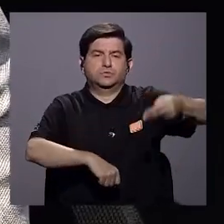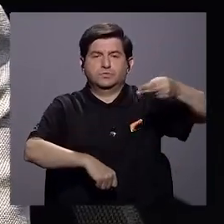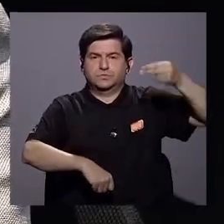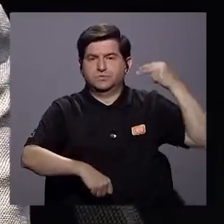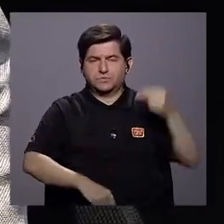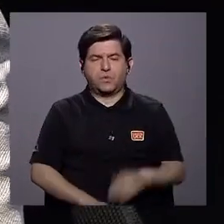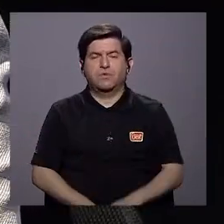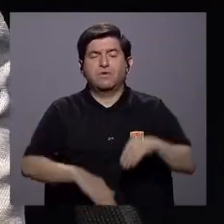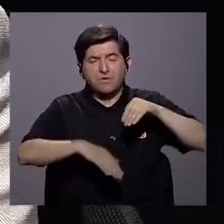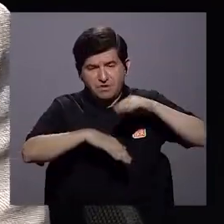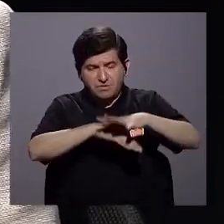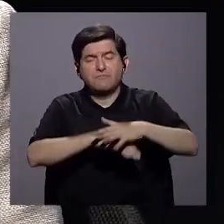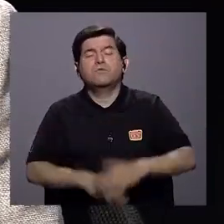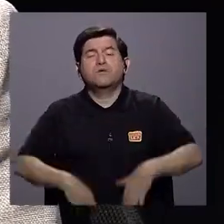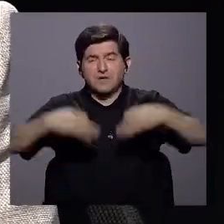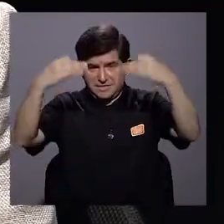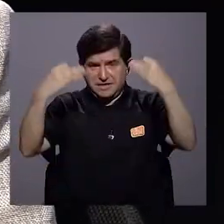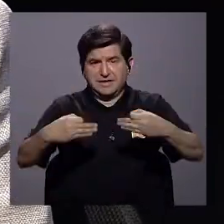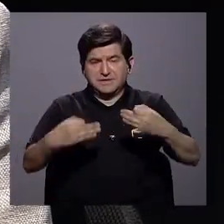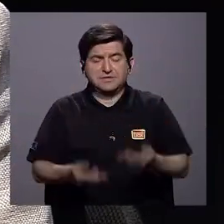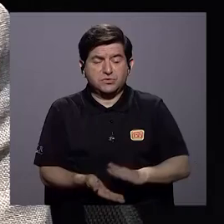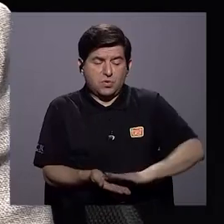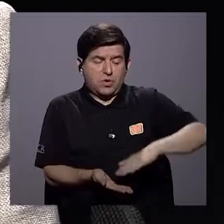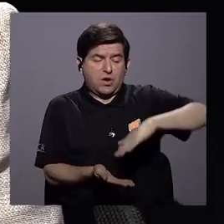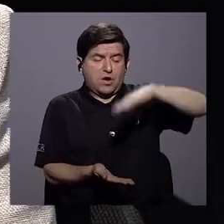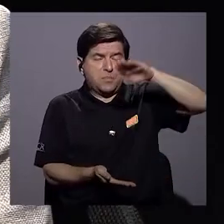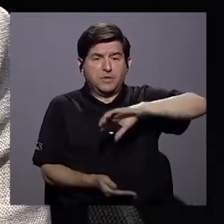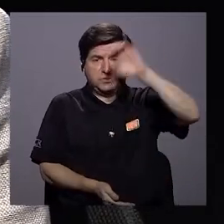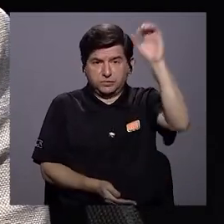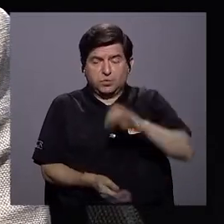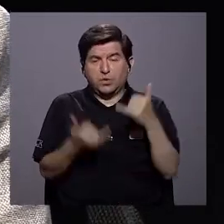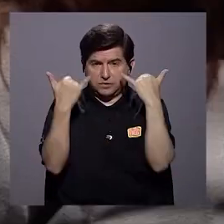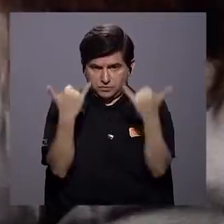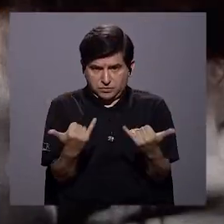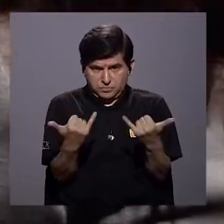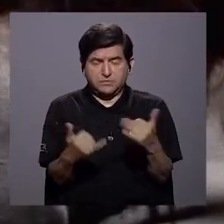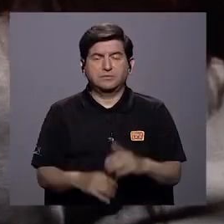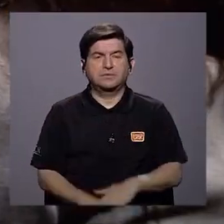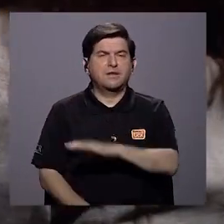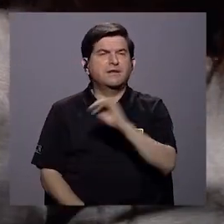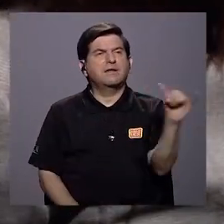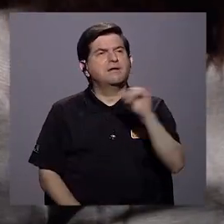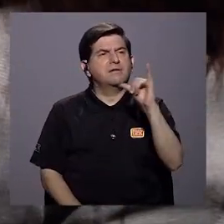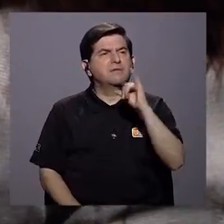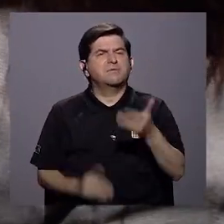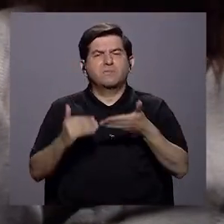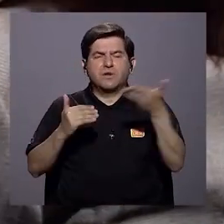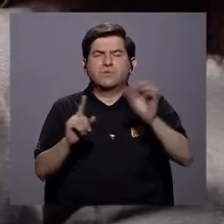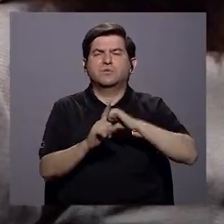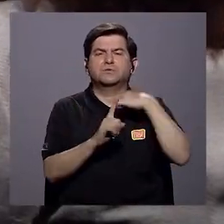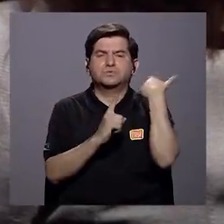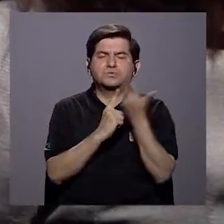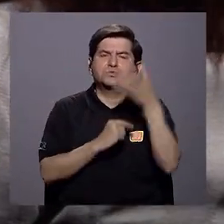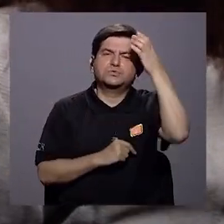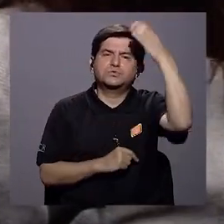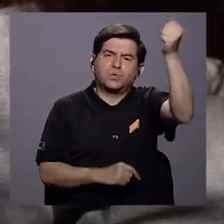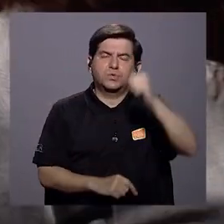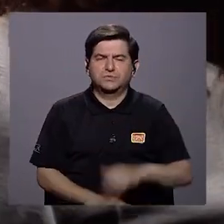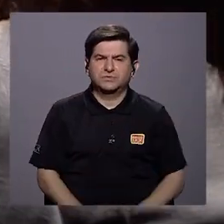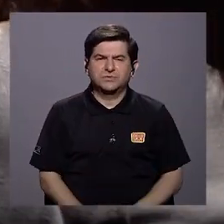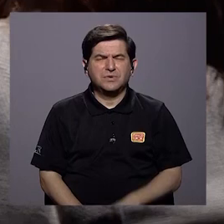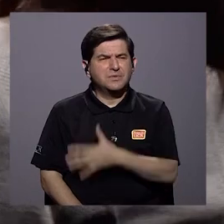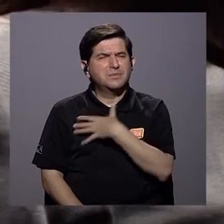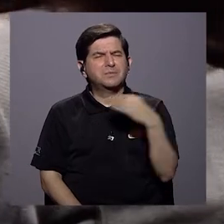también inciden decisivamente en el incremento de la tasa que tenemos y ciertamente también hay aspectos sociales y culturales.